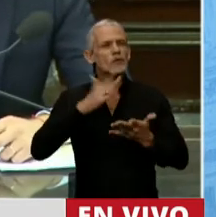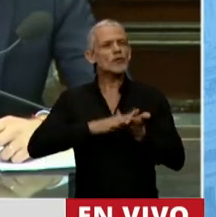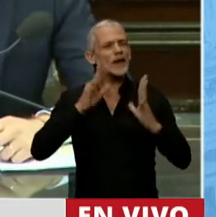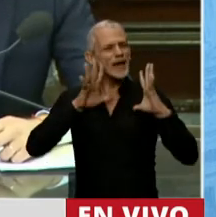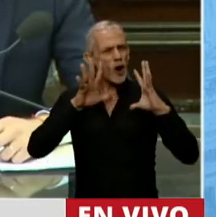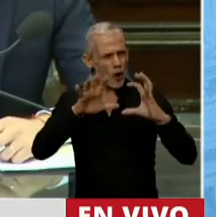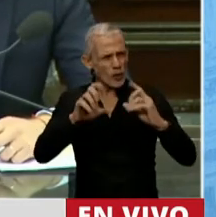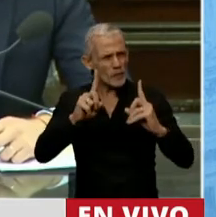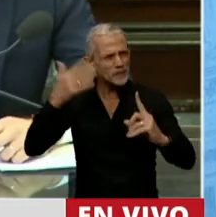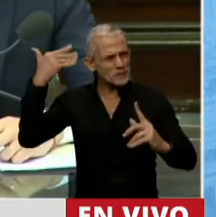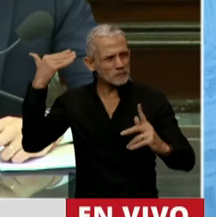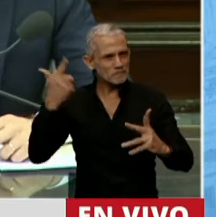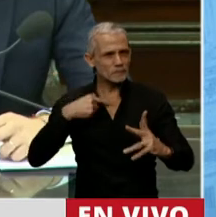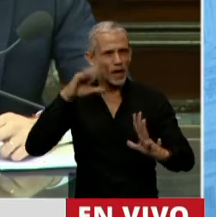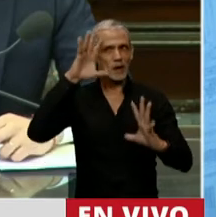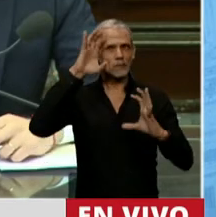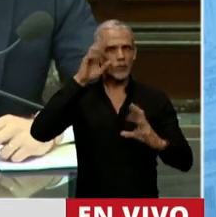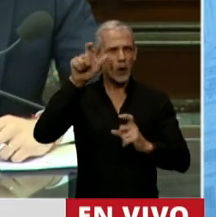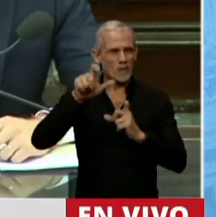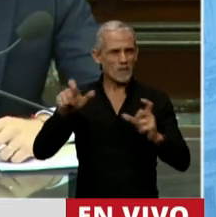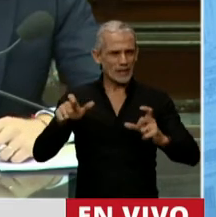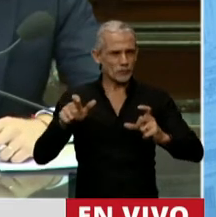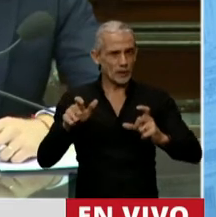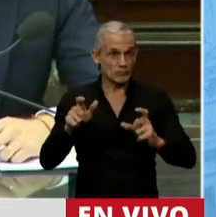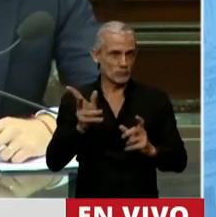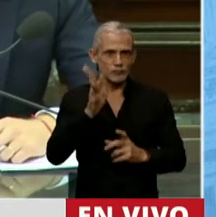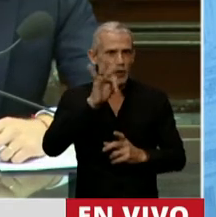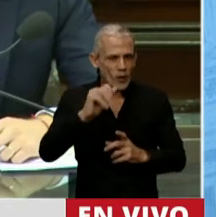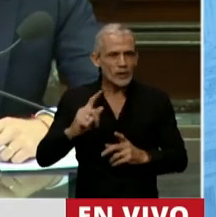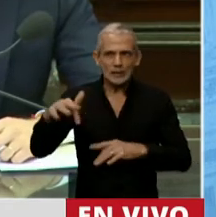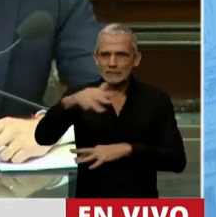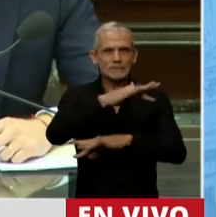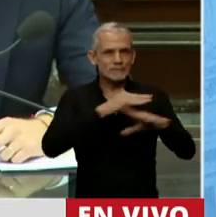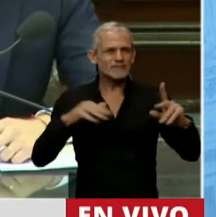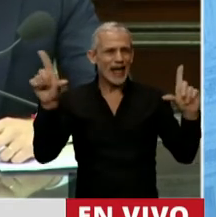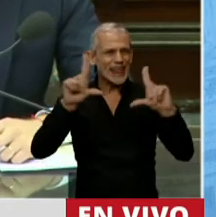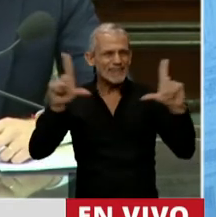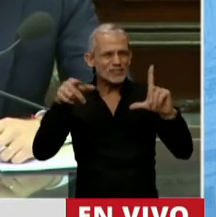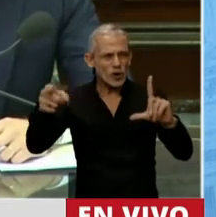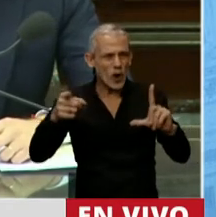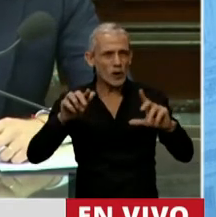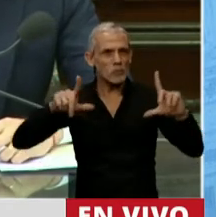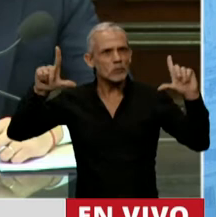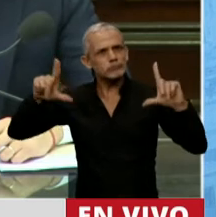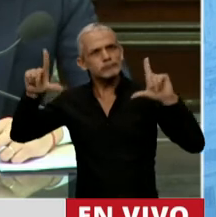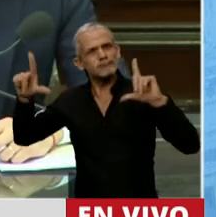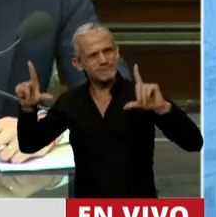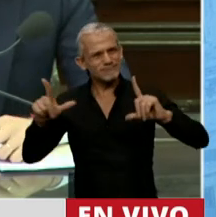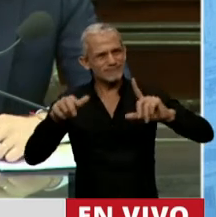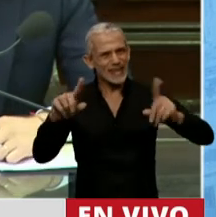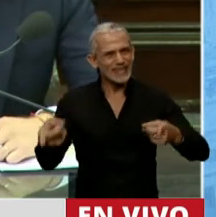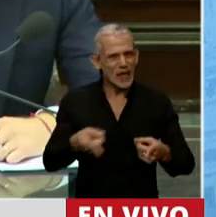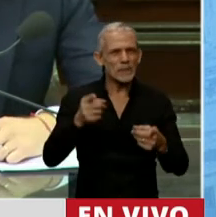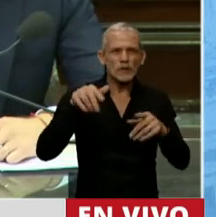me recuerda a muchos personajes que se pasean diariamente por los canales de televisión y también utilizan sus